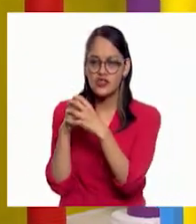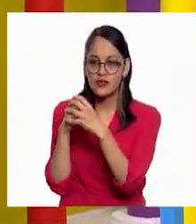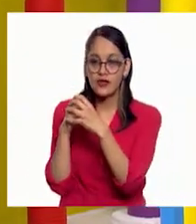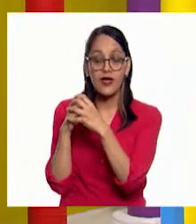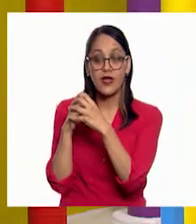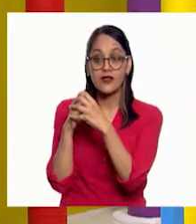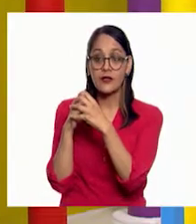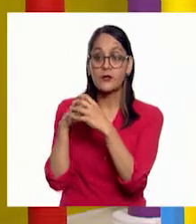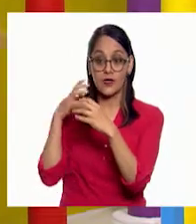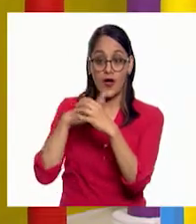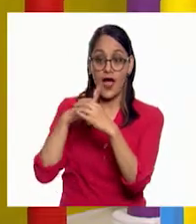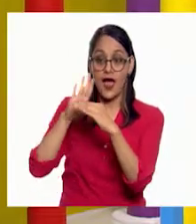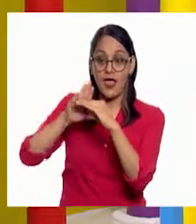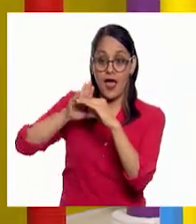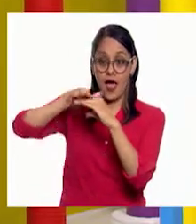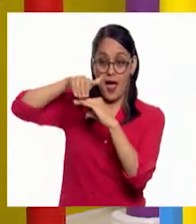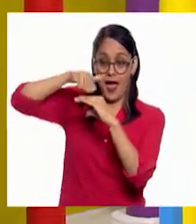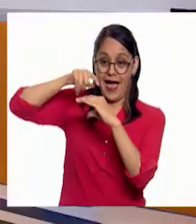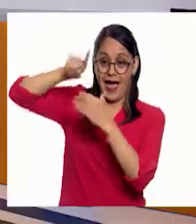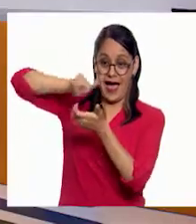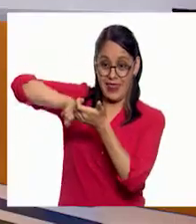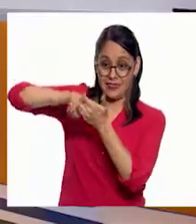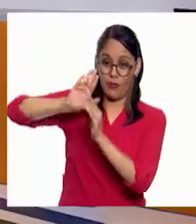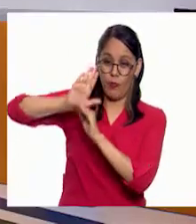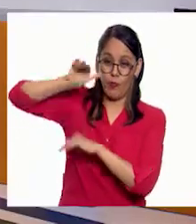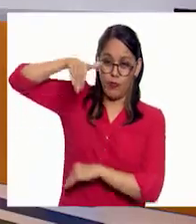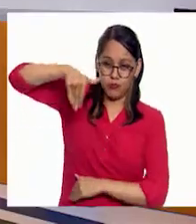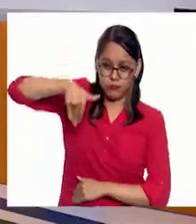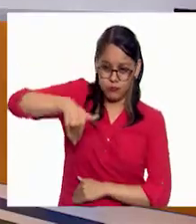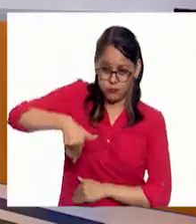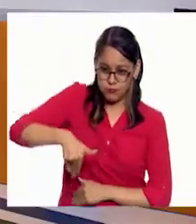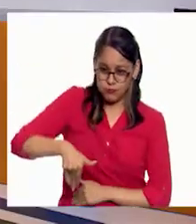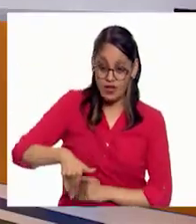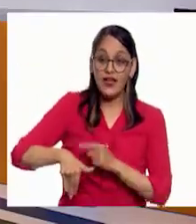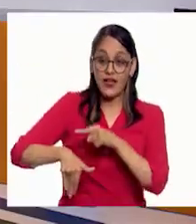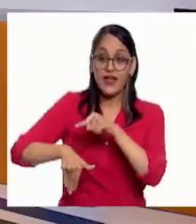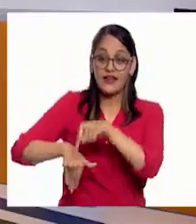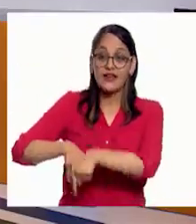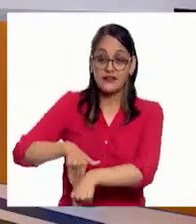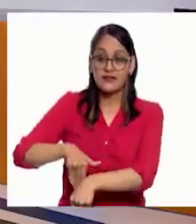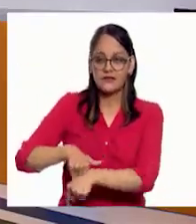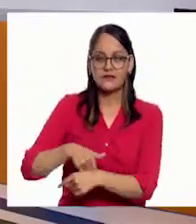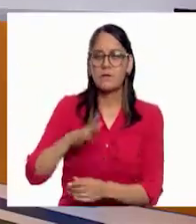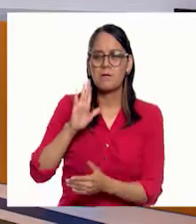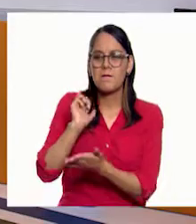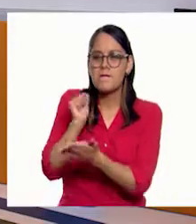logra tener abismos infinitosos. Exacto, hoyos muy profundos. Hoyos